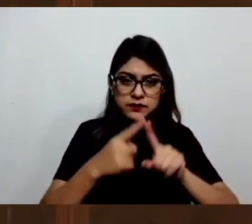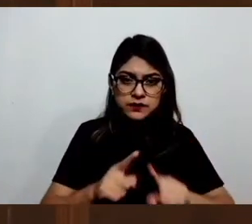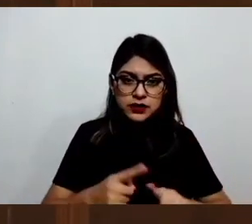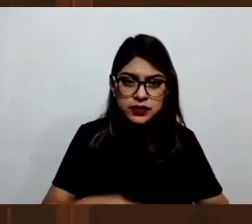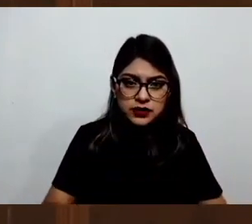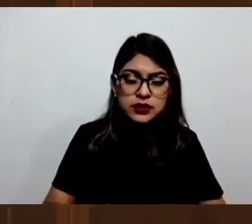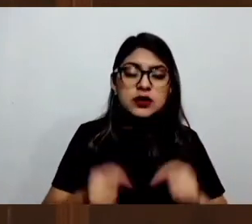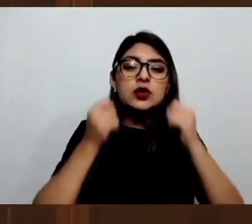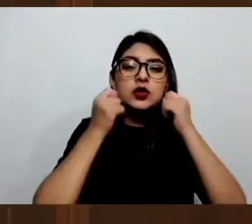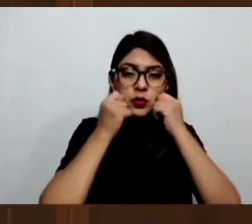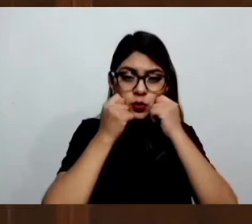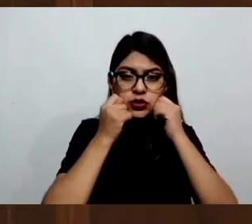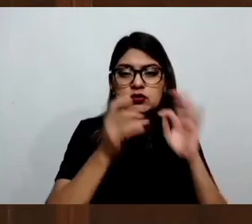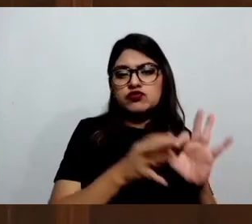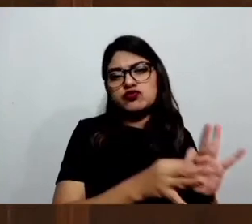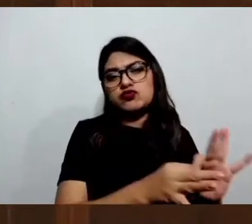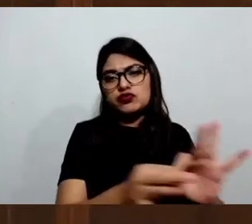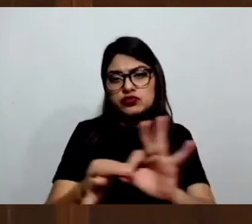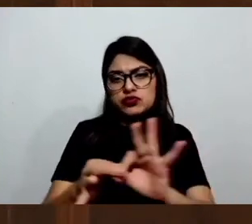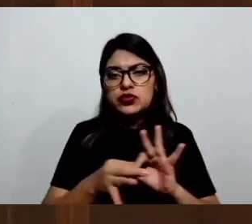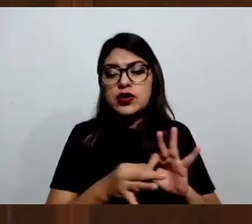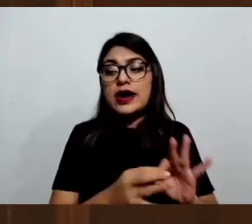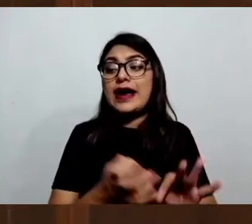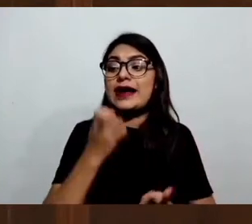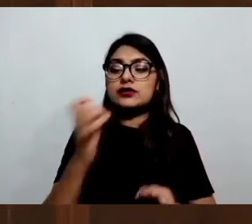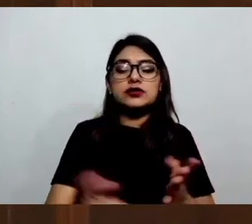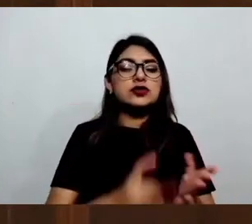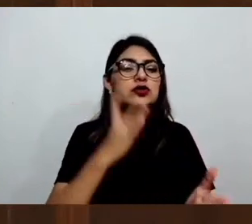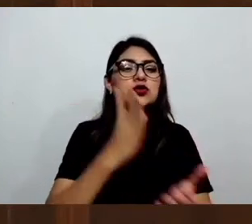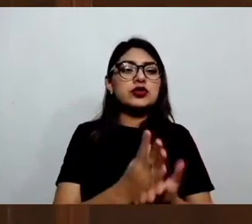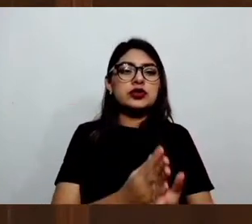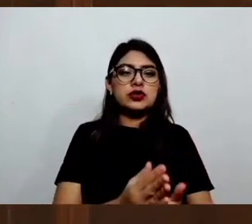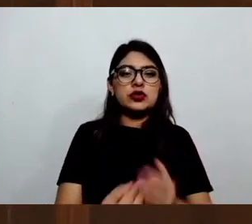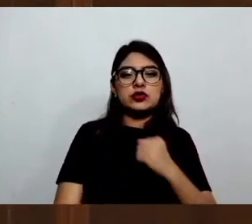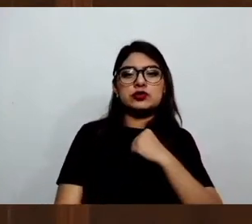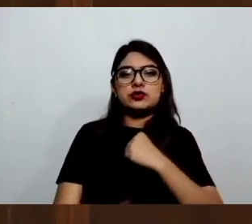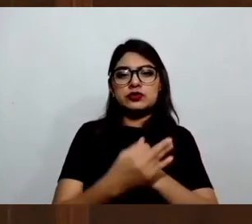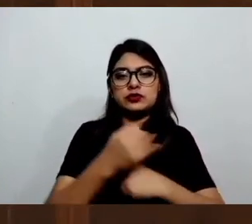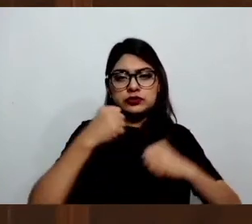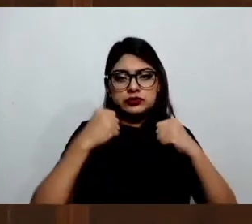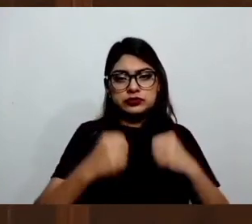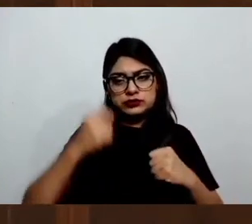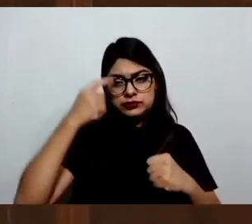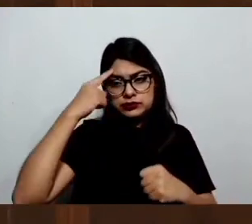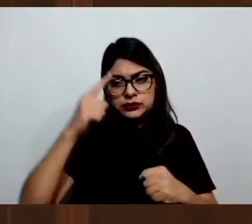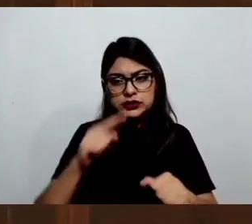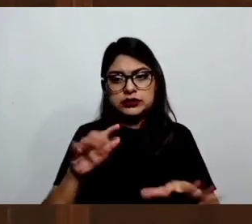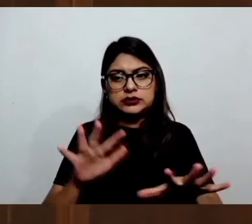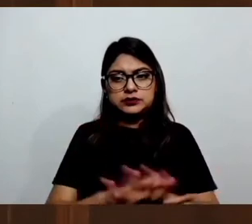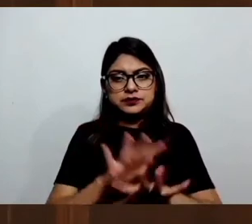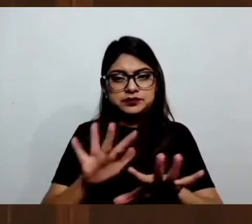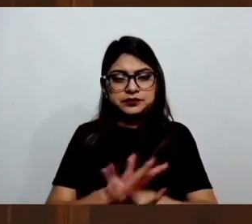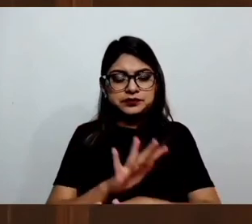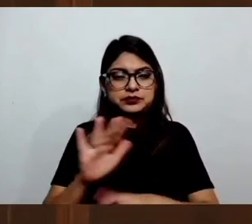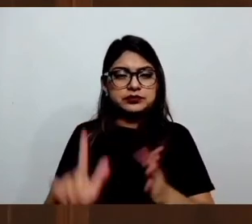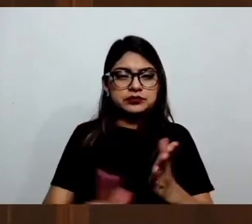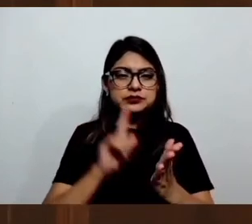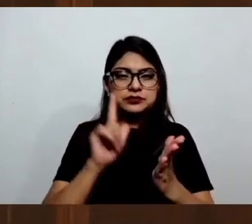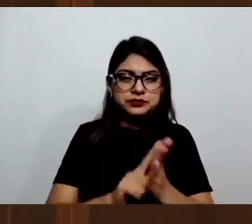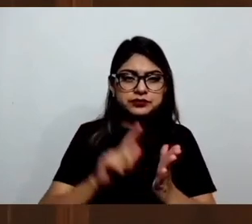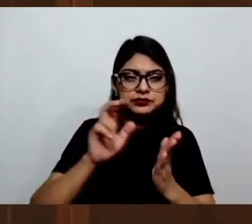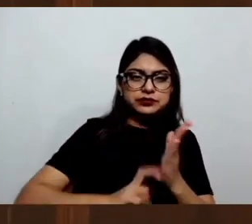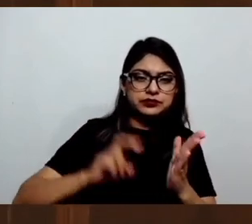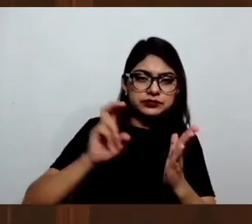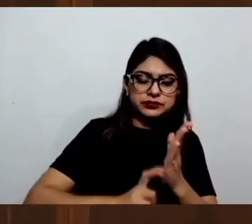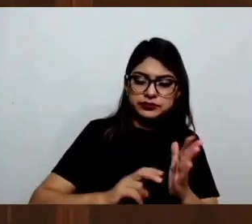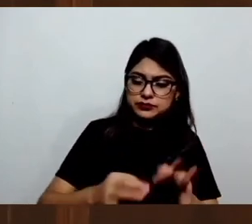creo que es la única garantía de que podamos ir transitando en las reformas que tengamos que hacer y las transformaciones que